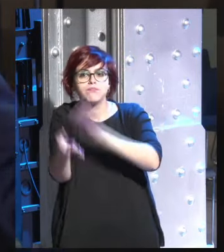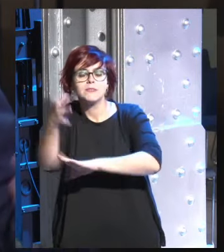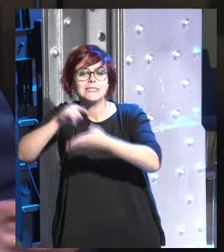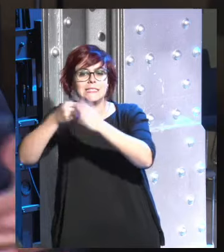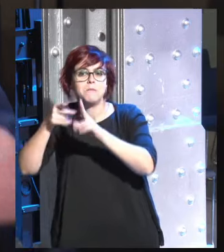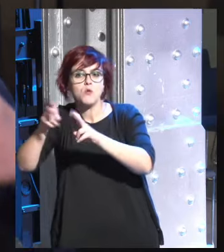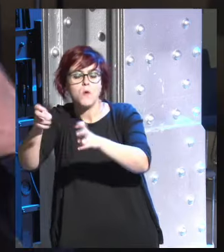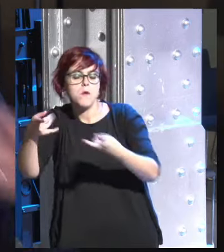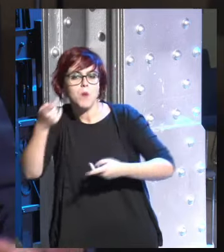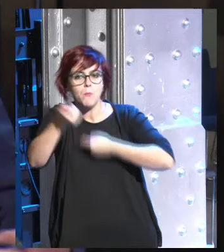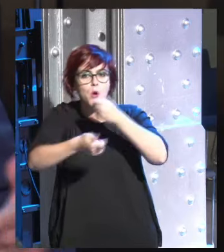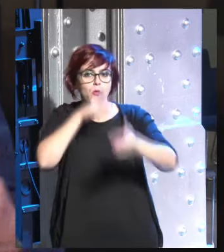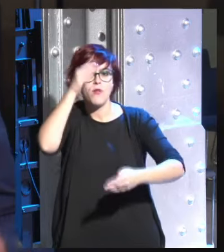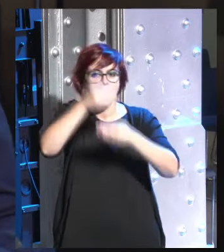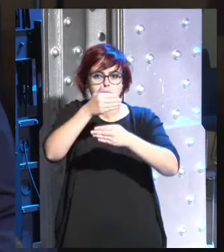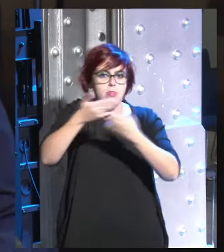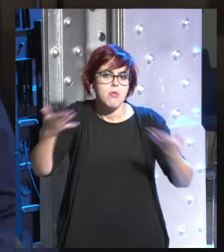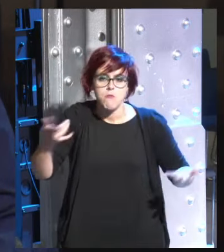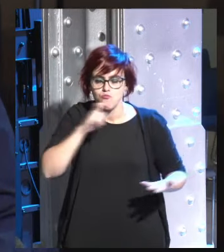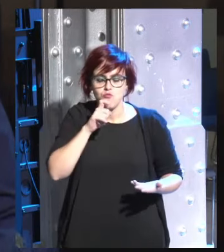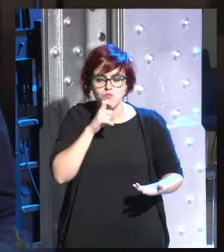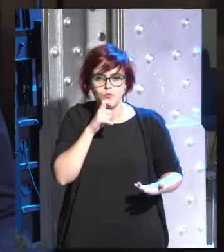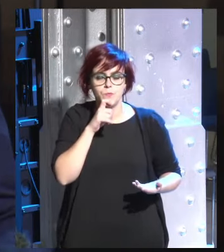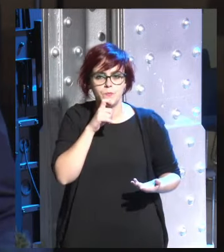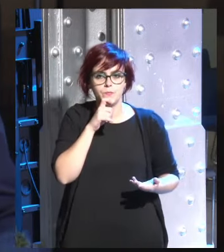poco a poco a la edad media etcétera